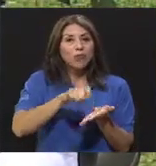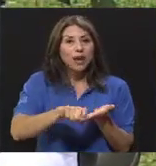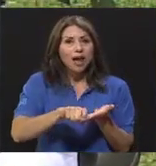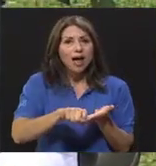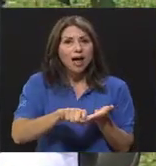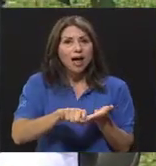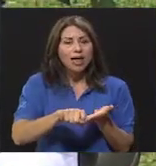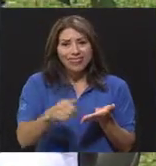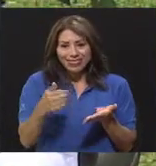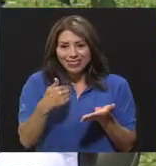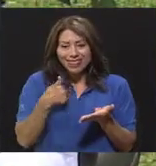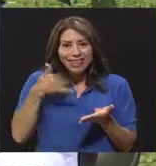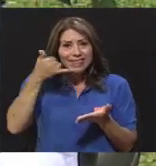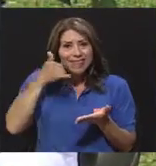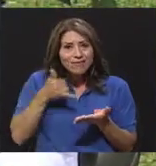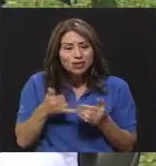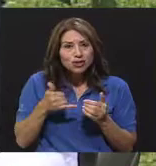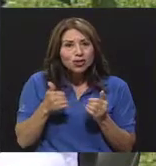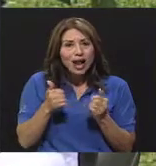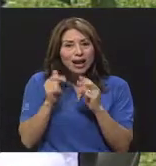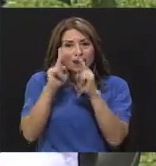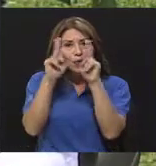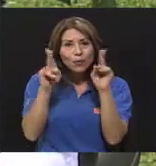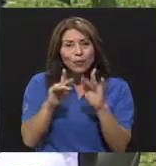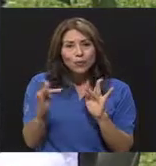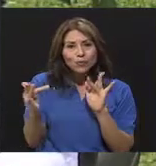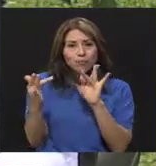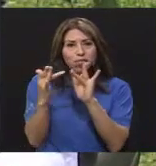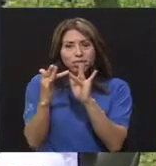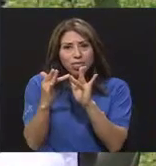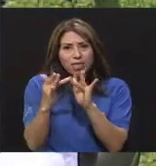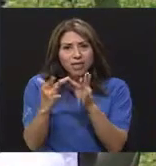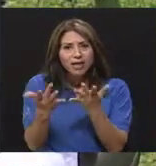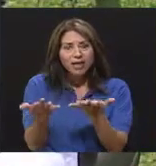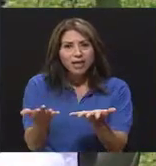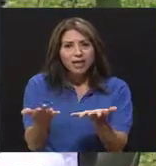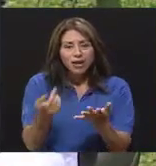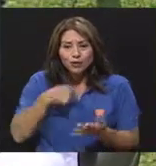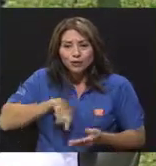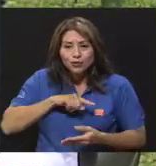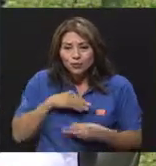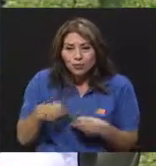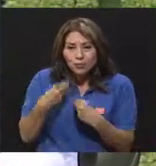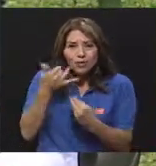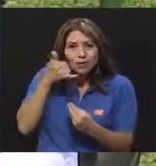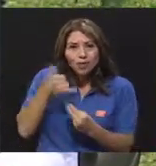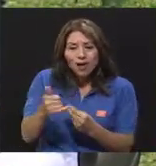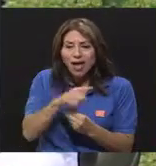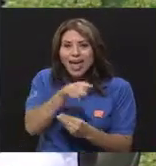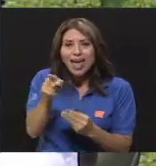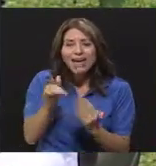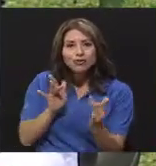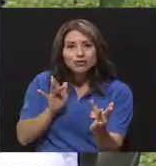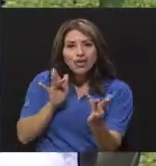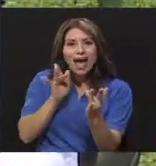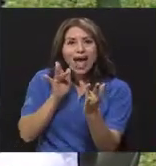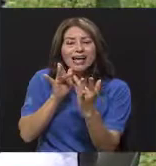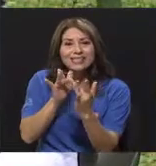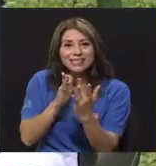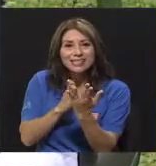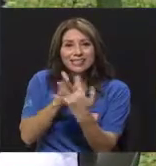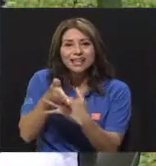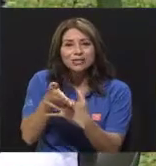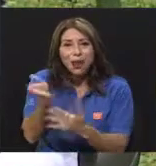O sea, le estamos dando el arma cargada para que ellos tengan acceso a algo que los va a empujar a